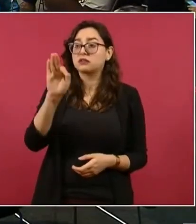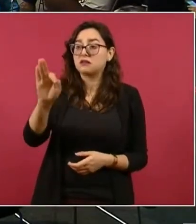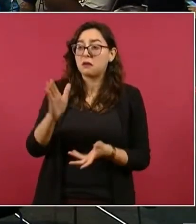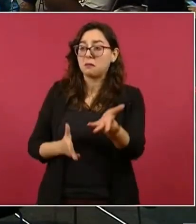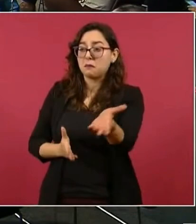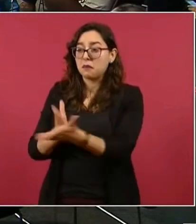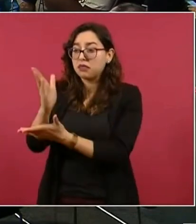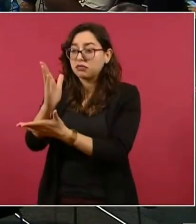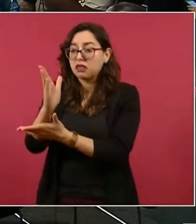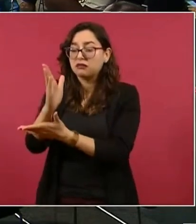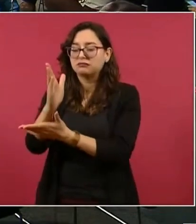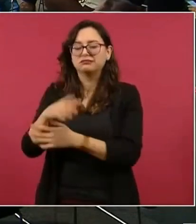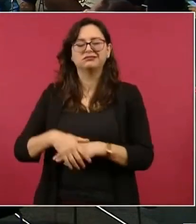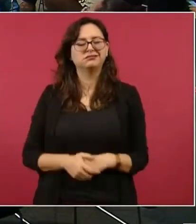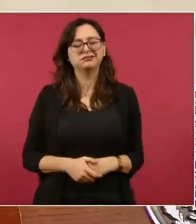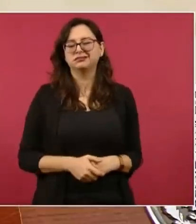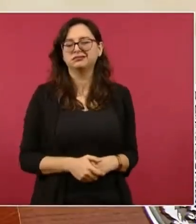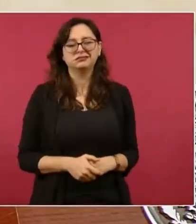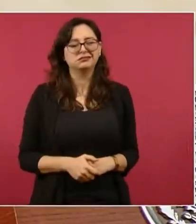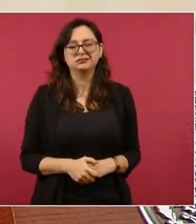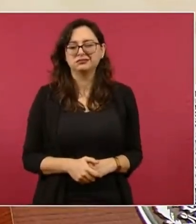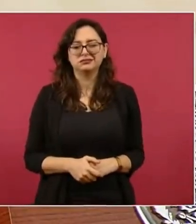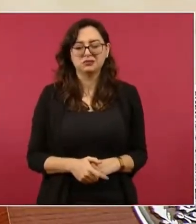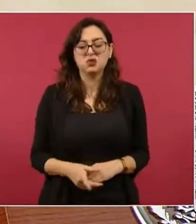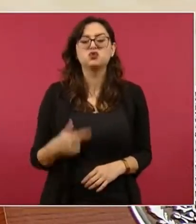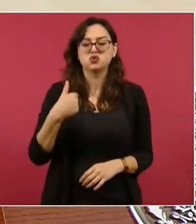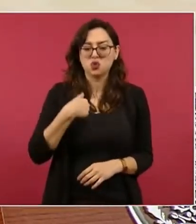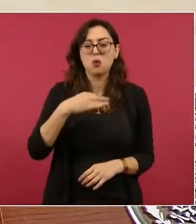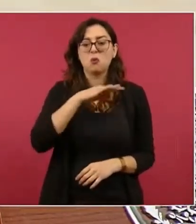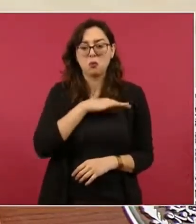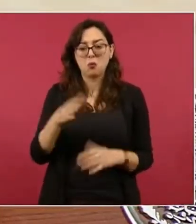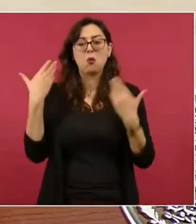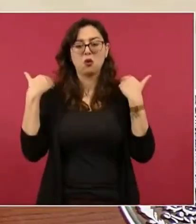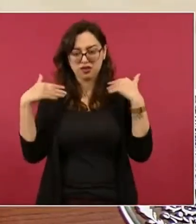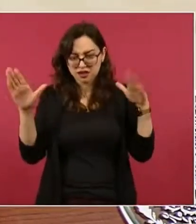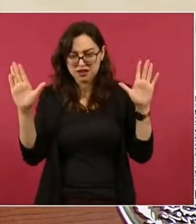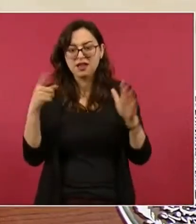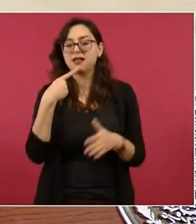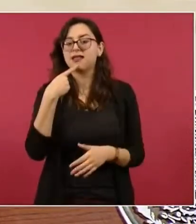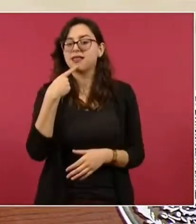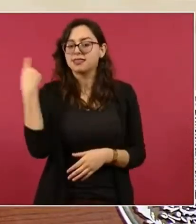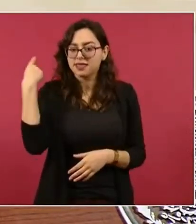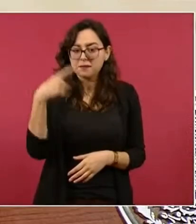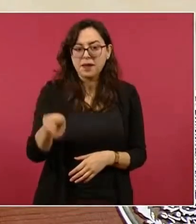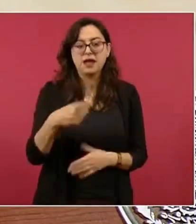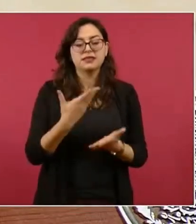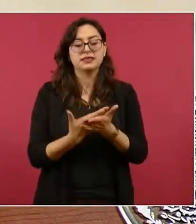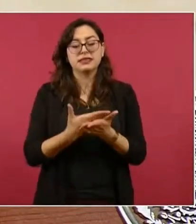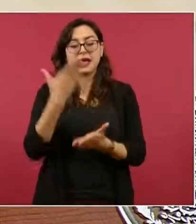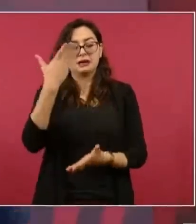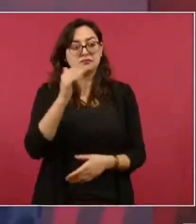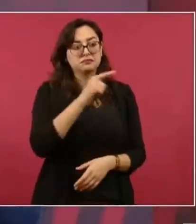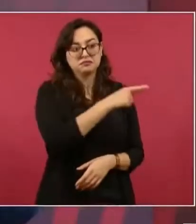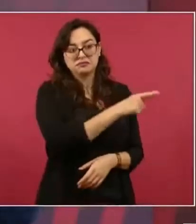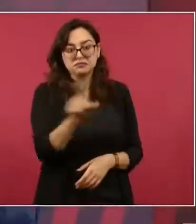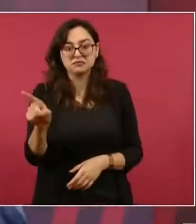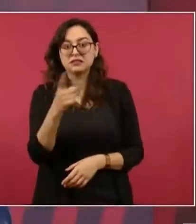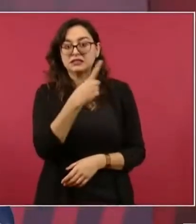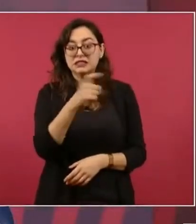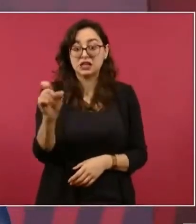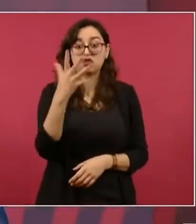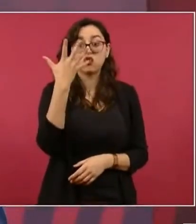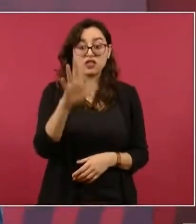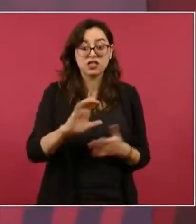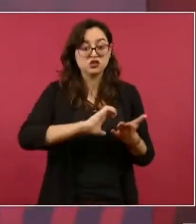incumplieron no invirtieron pero no como afortunadamente el